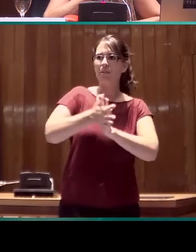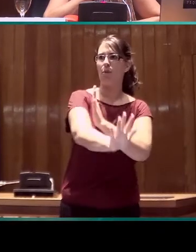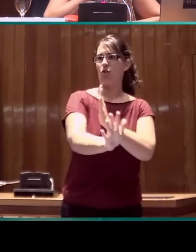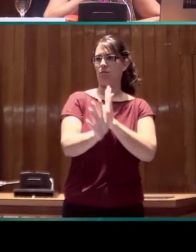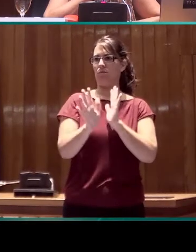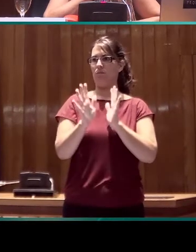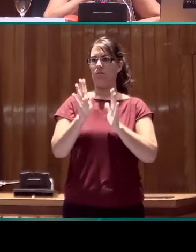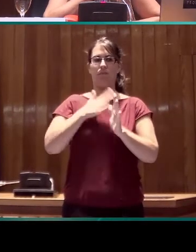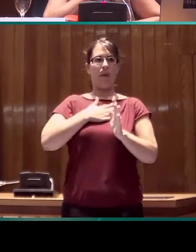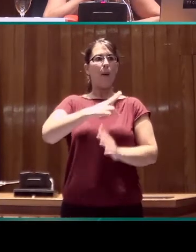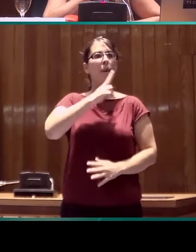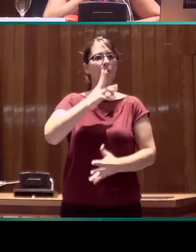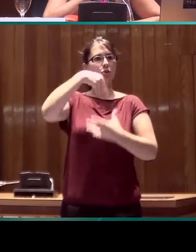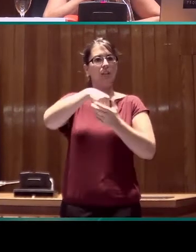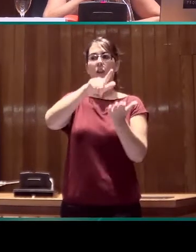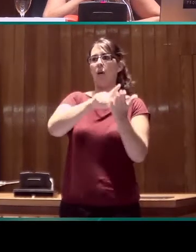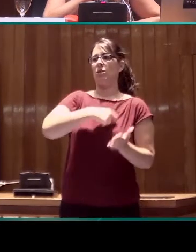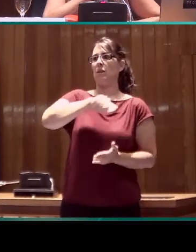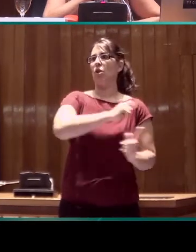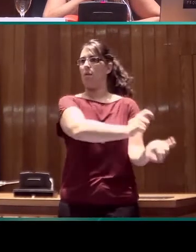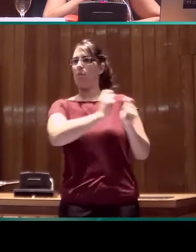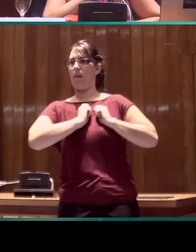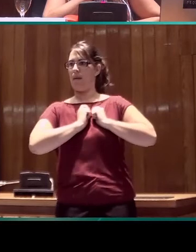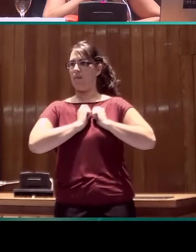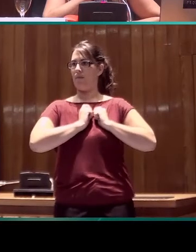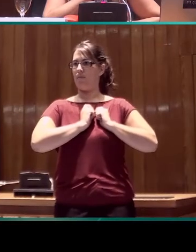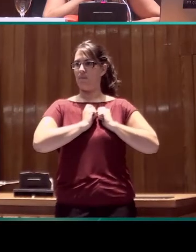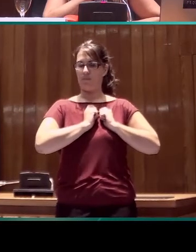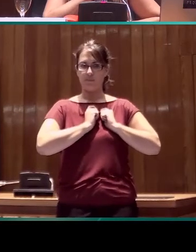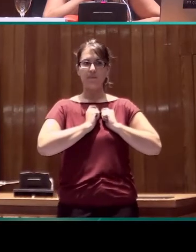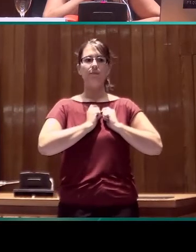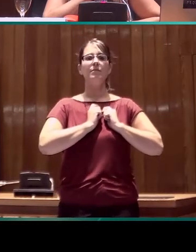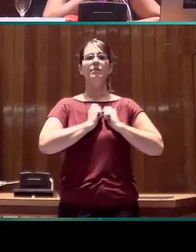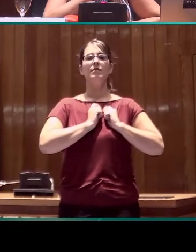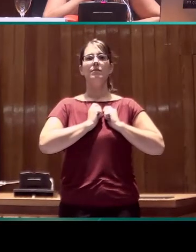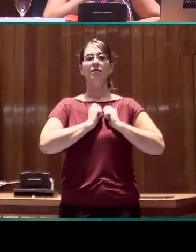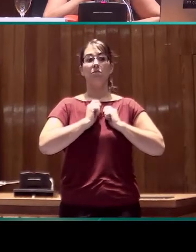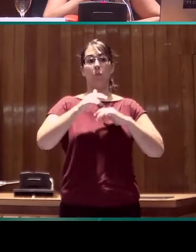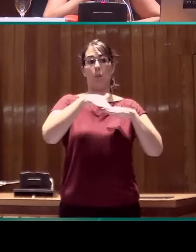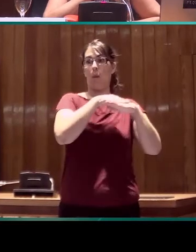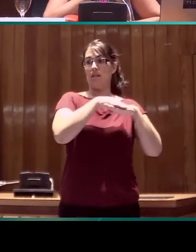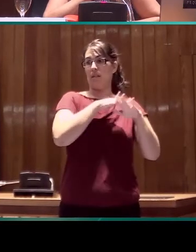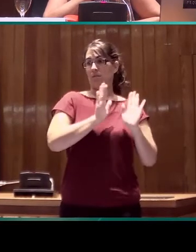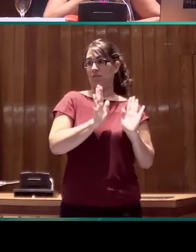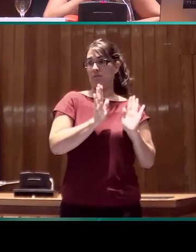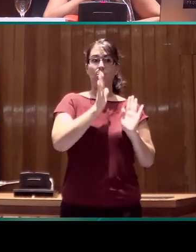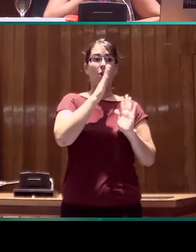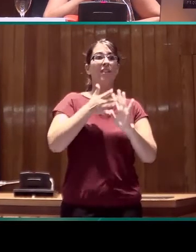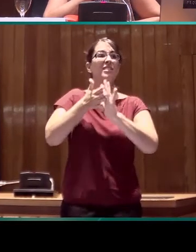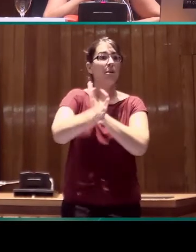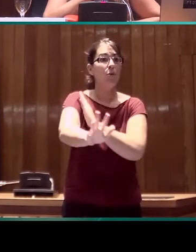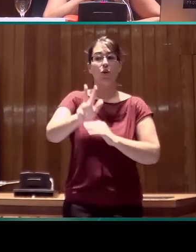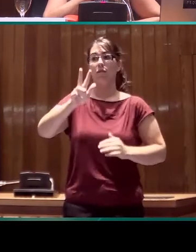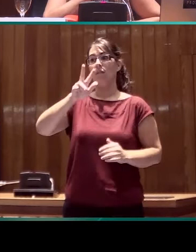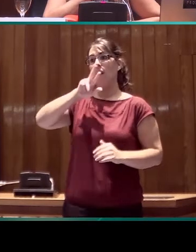de los verbos de la lengua española. Bien, poco más que eso, puesto que la descripción de una lengua oral